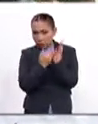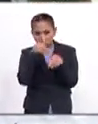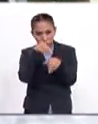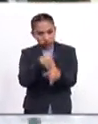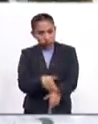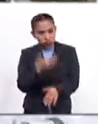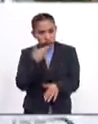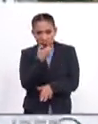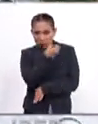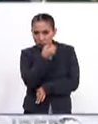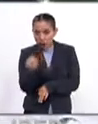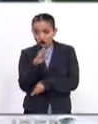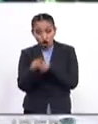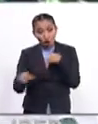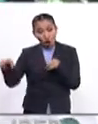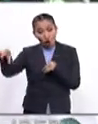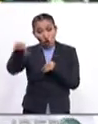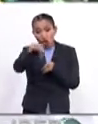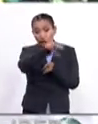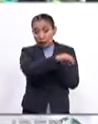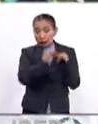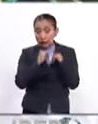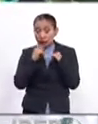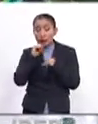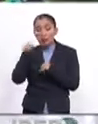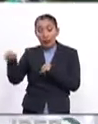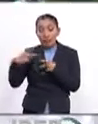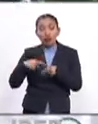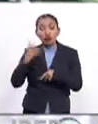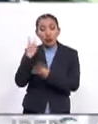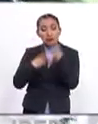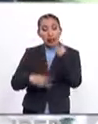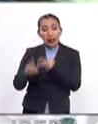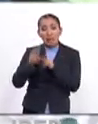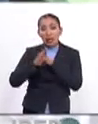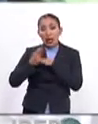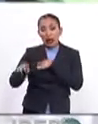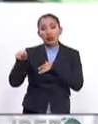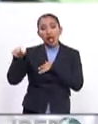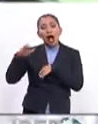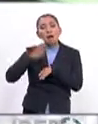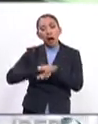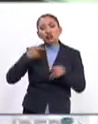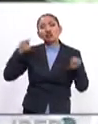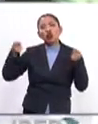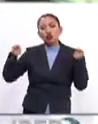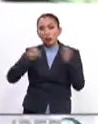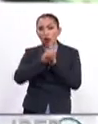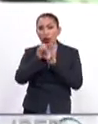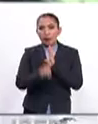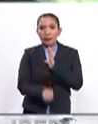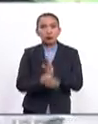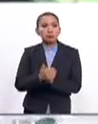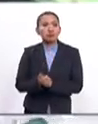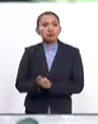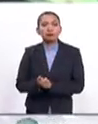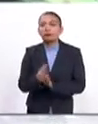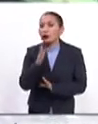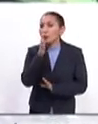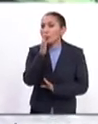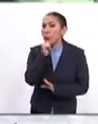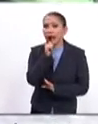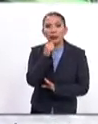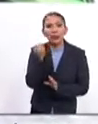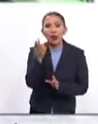pie de la letra por todas las instancias y también por la población migrante. Hay más controles, por ejemplo, que no